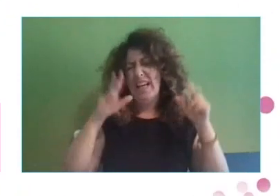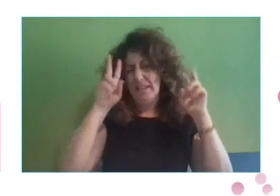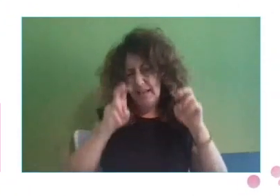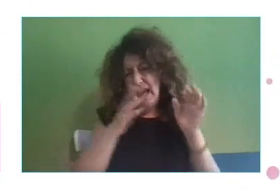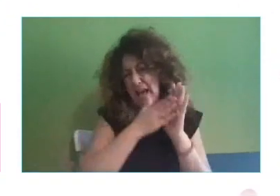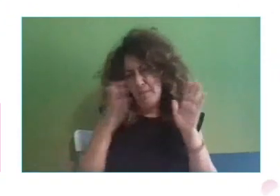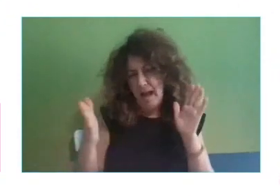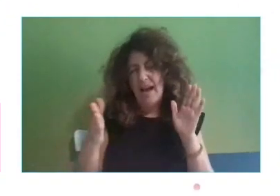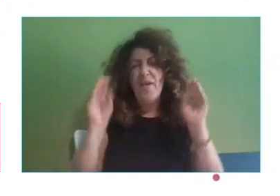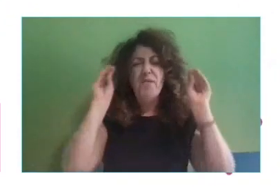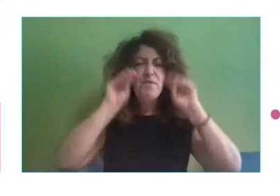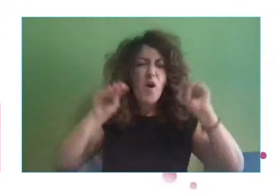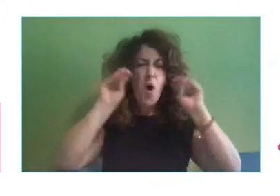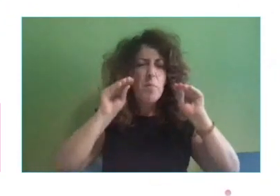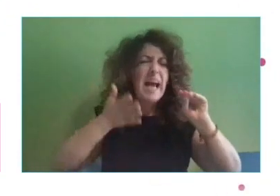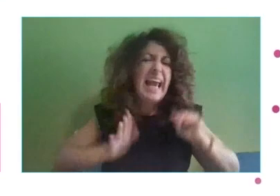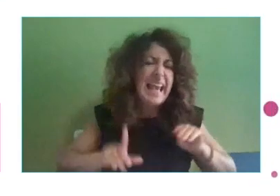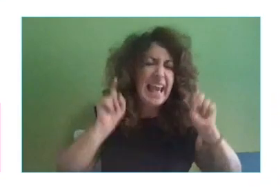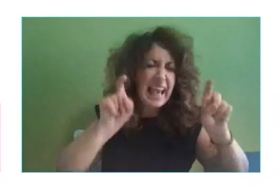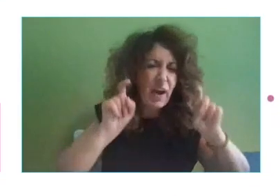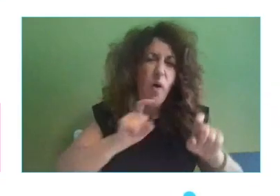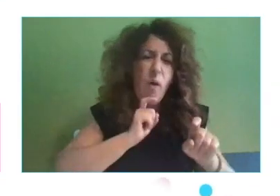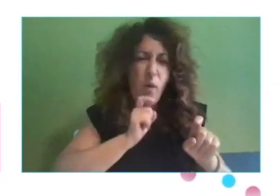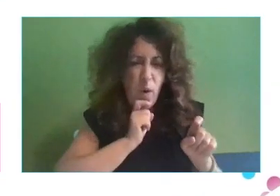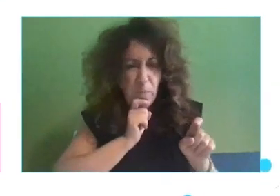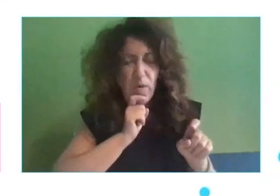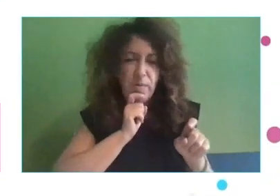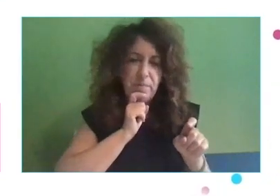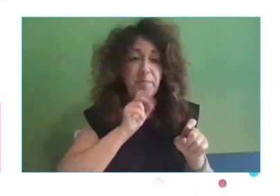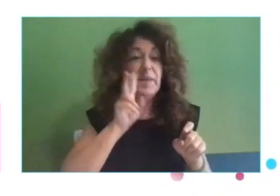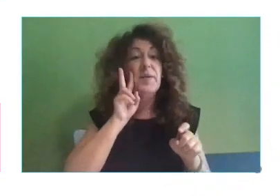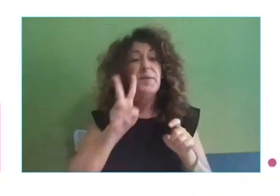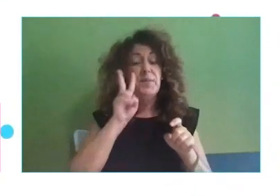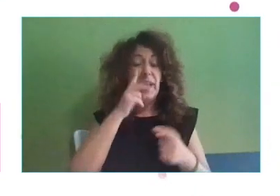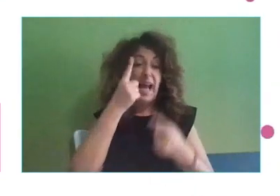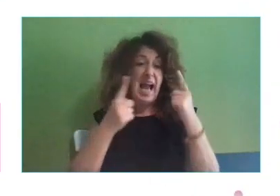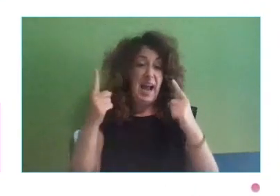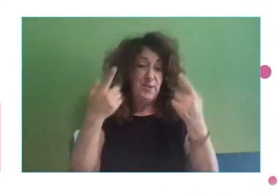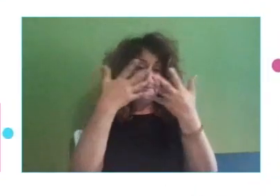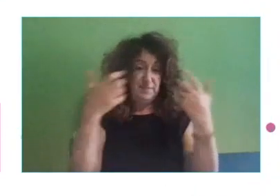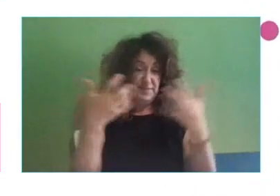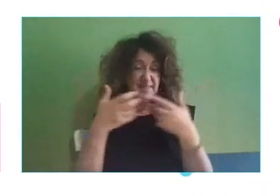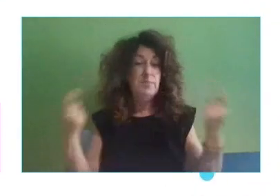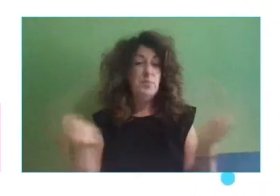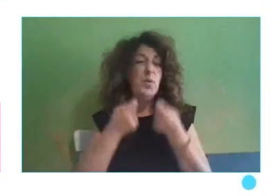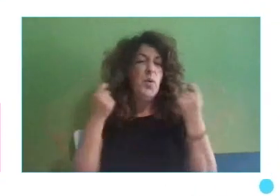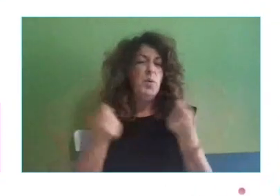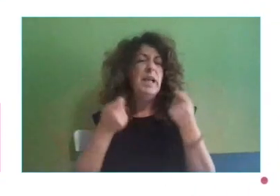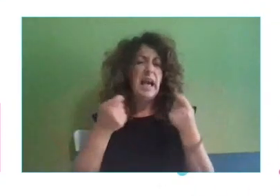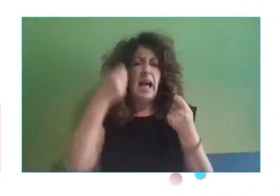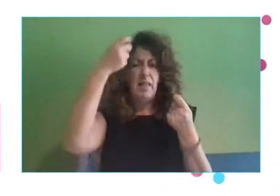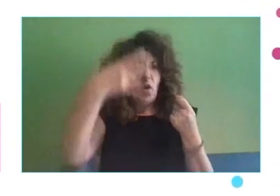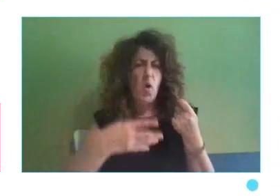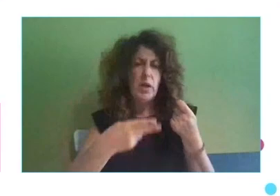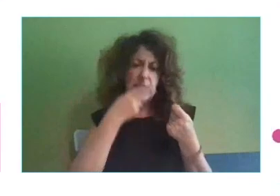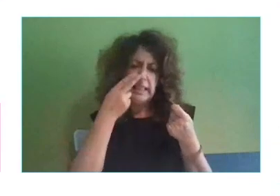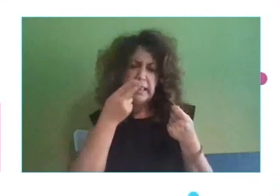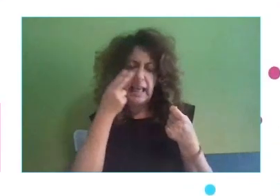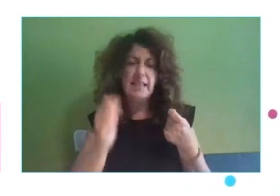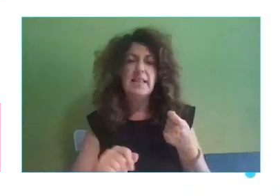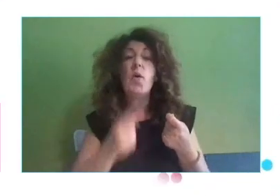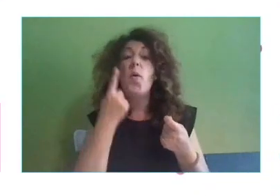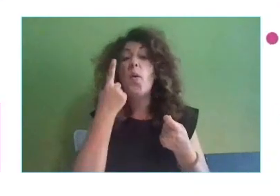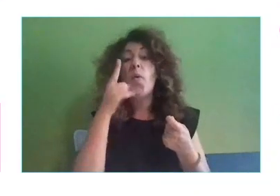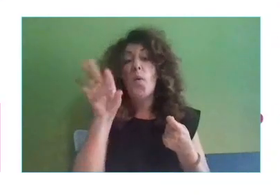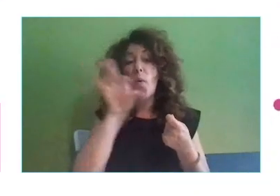formación de nuestros hijos. Veis también aquí algunas referencias. World Economic Forum tiene algunas publicaciones tremendamente interesantes y hay una de ellas, la que